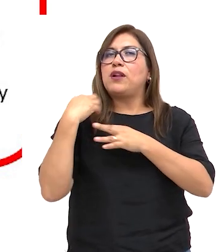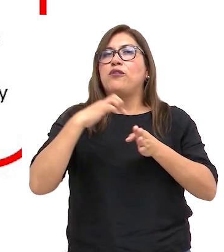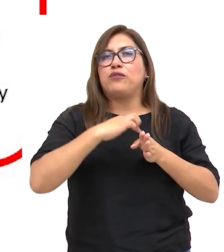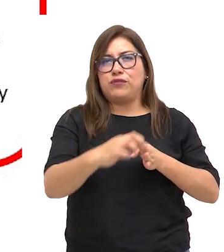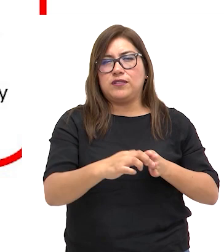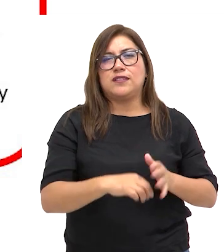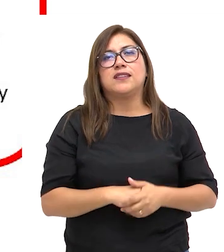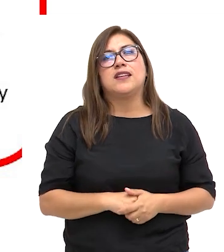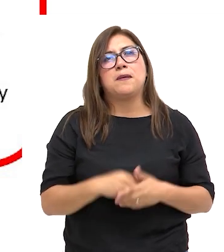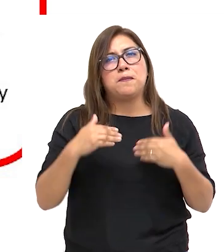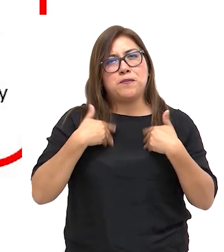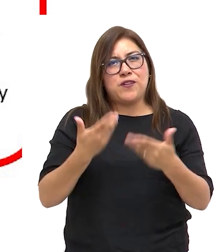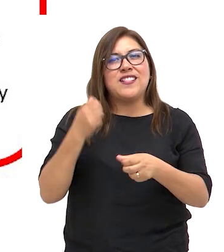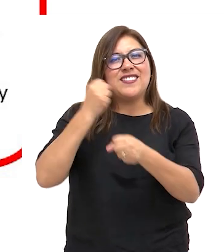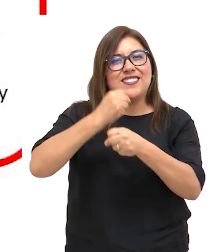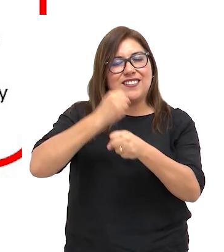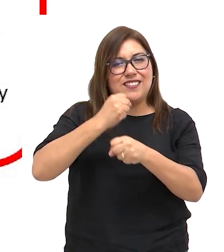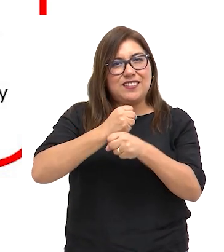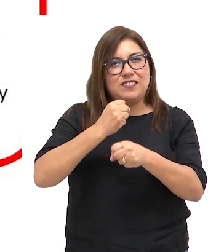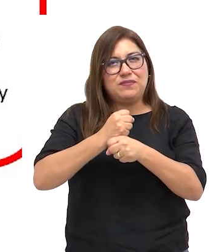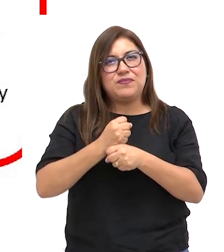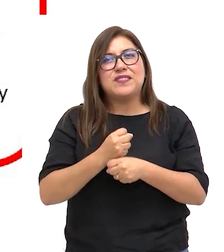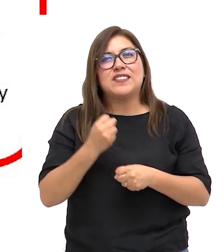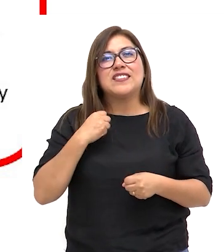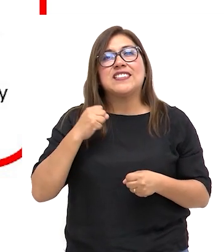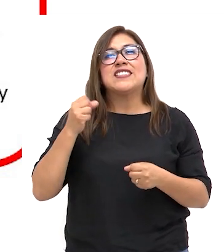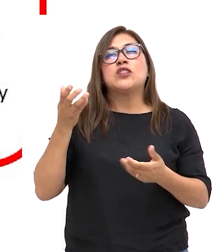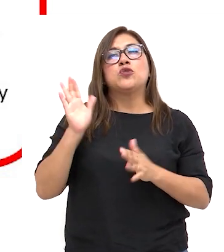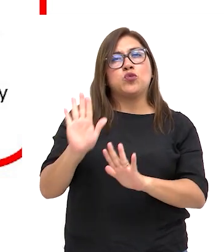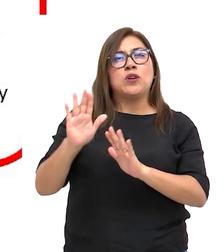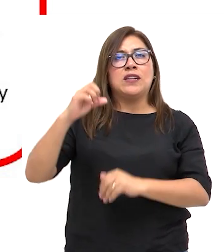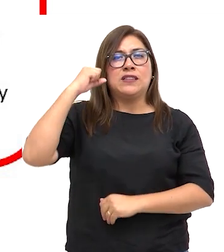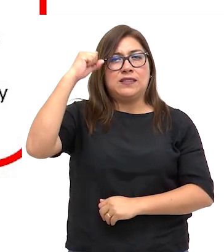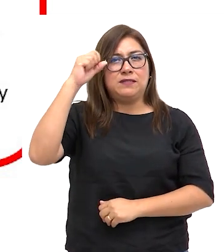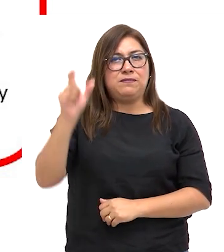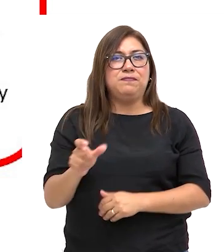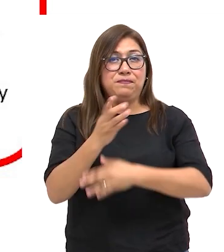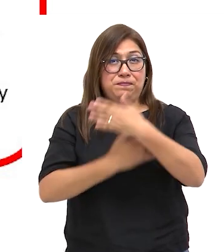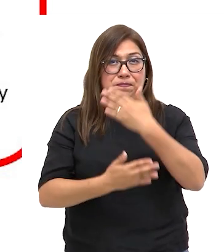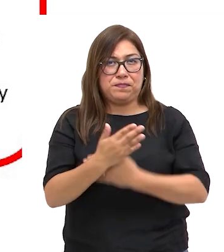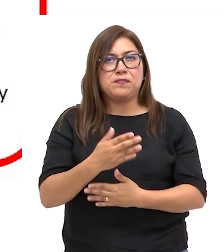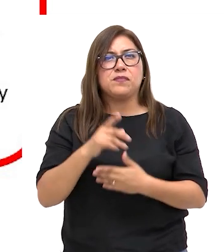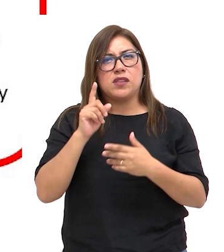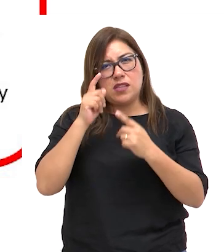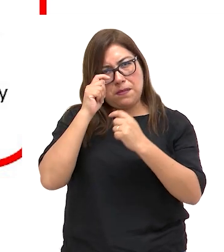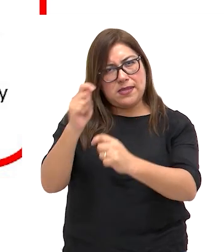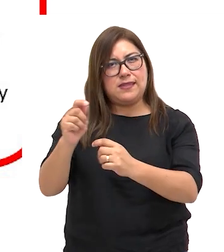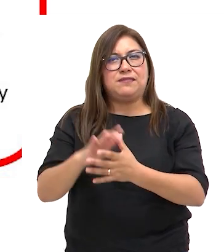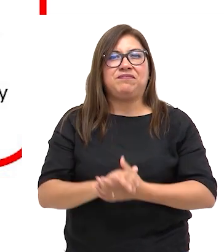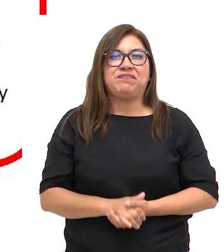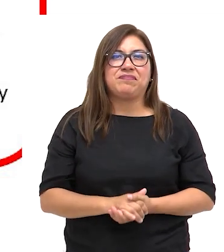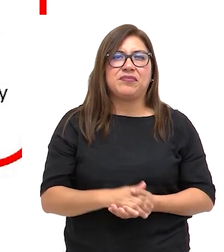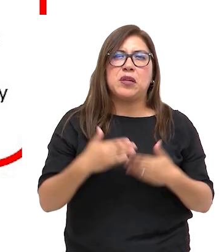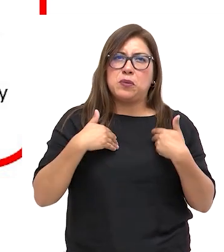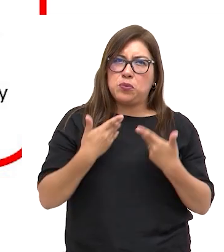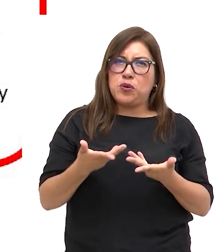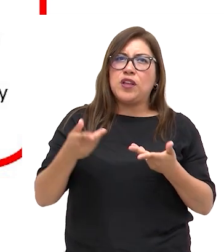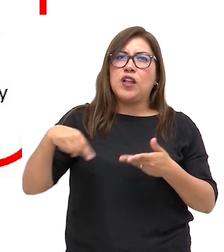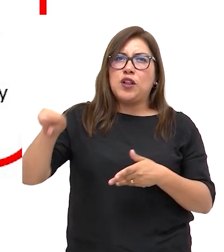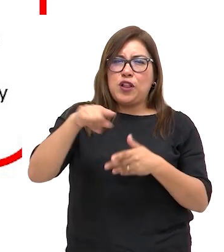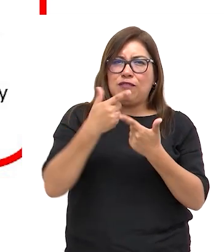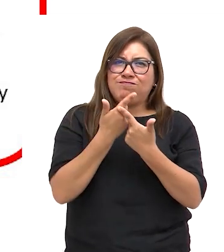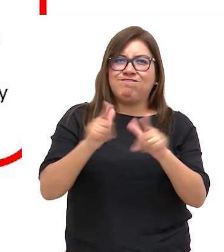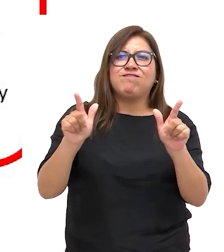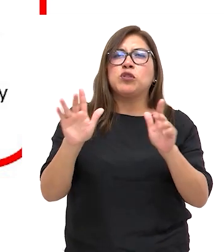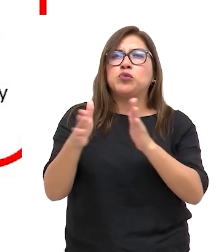responsabilidad profesional para trabajar en que los derechos de las personas con discapacidad sean respetados y